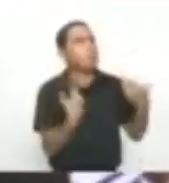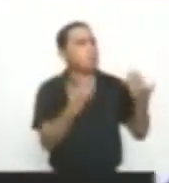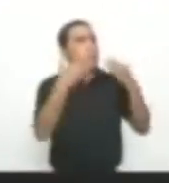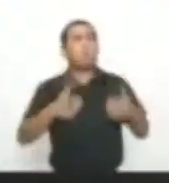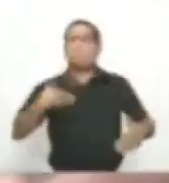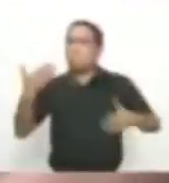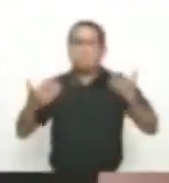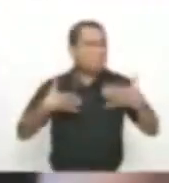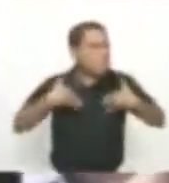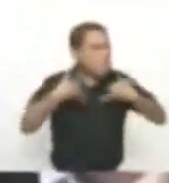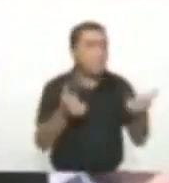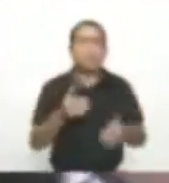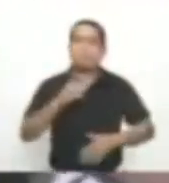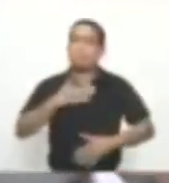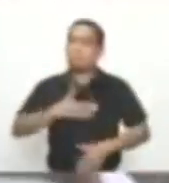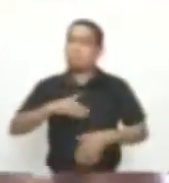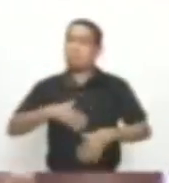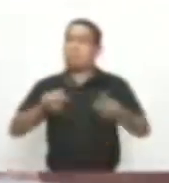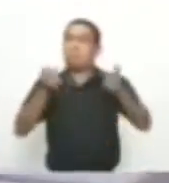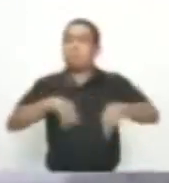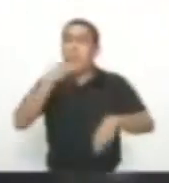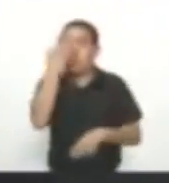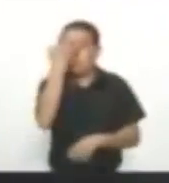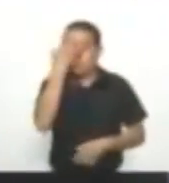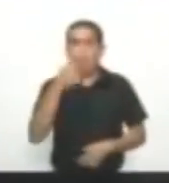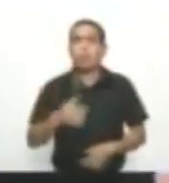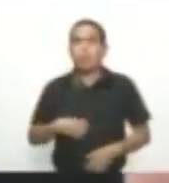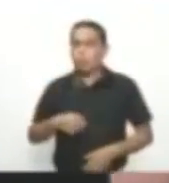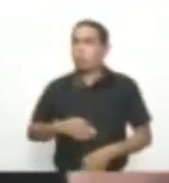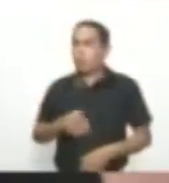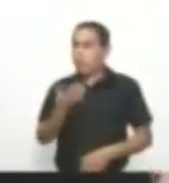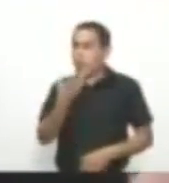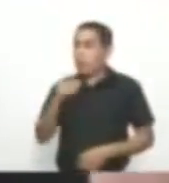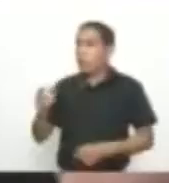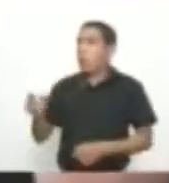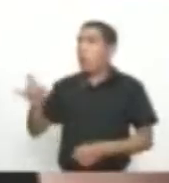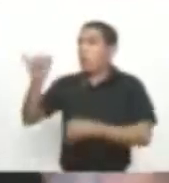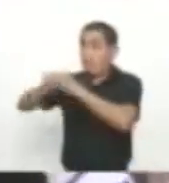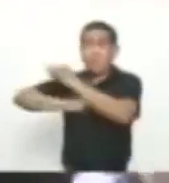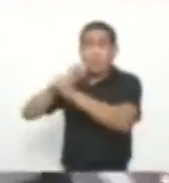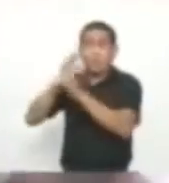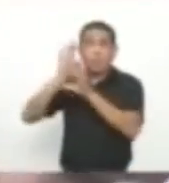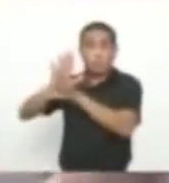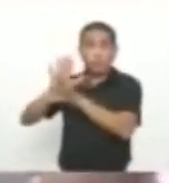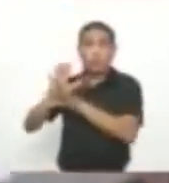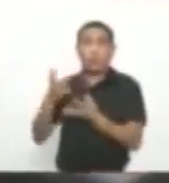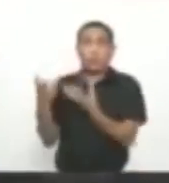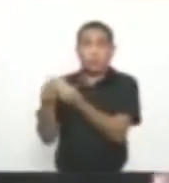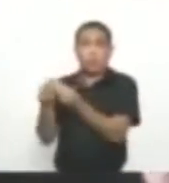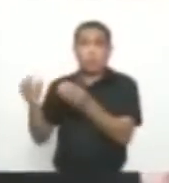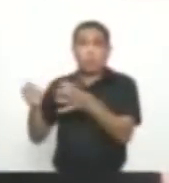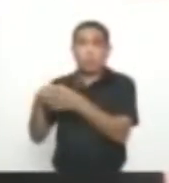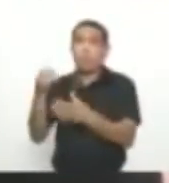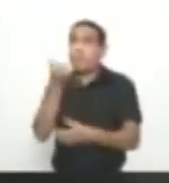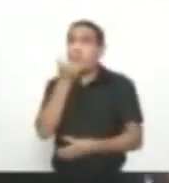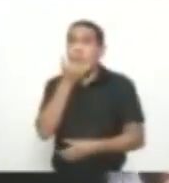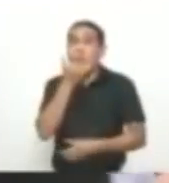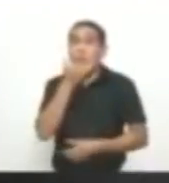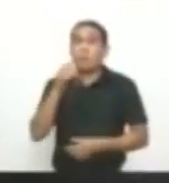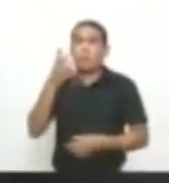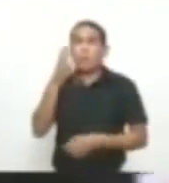si estoy muy tranquila Es de saber Que le vamos a cumplir A la organización Internacional Que le vamos a cumplir A esos más de